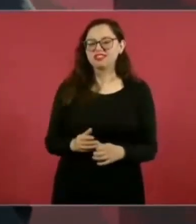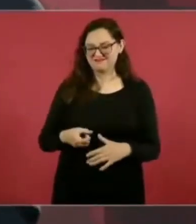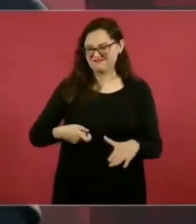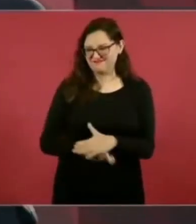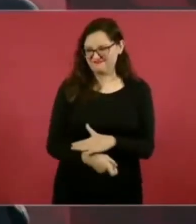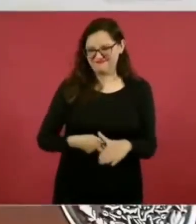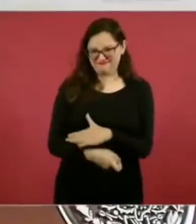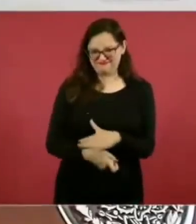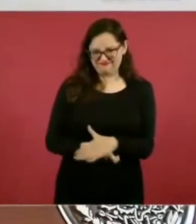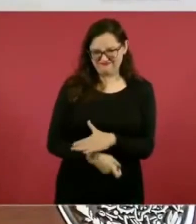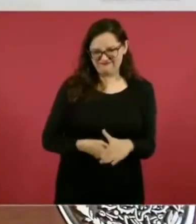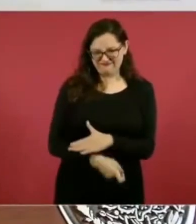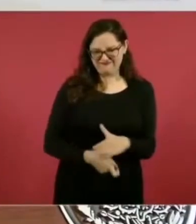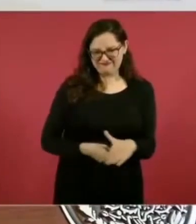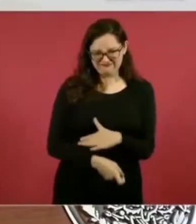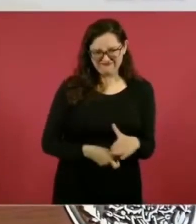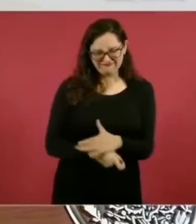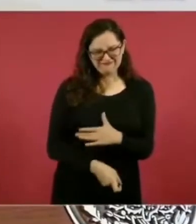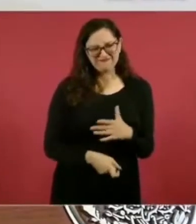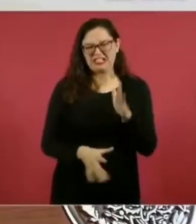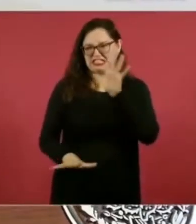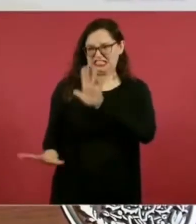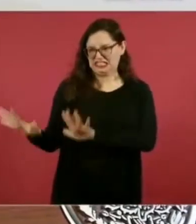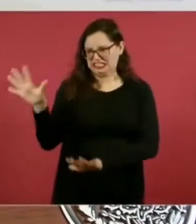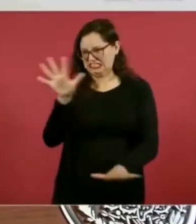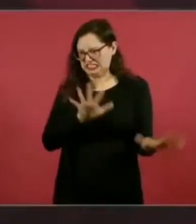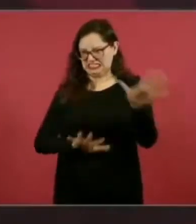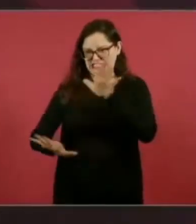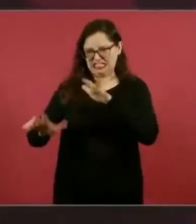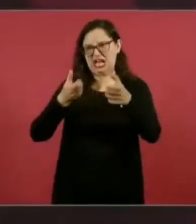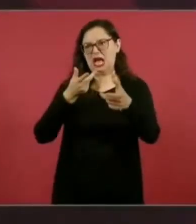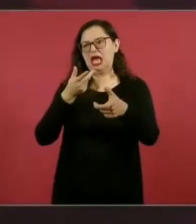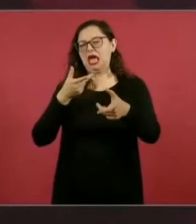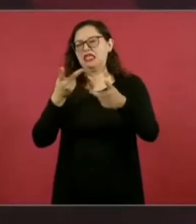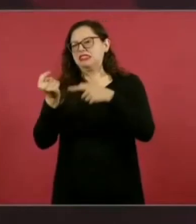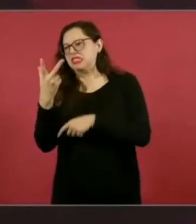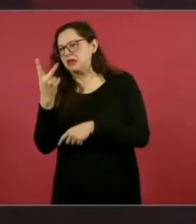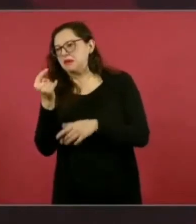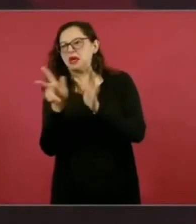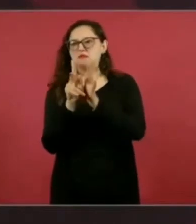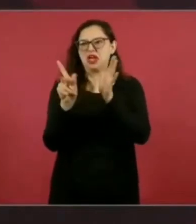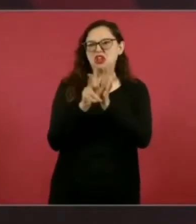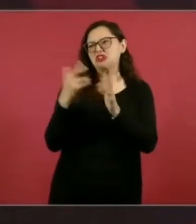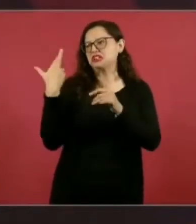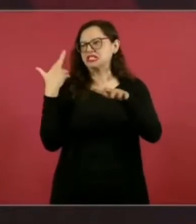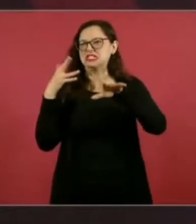dinero, si manipulaban con los medios de información,